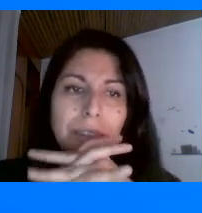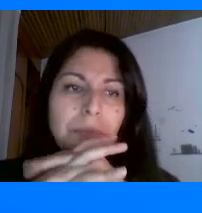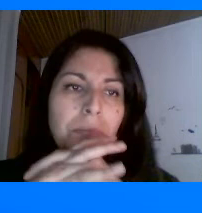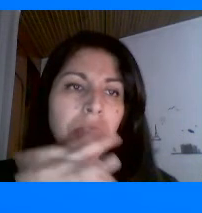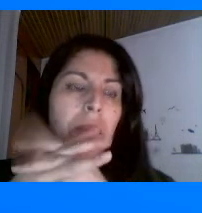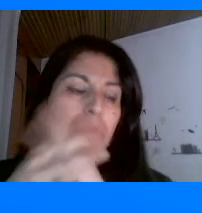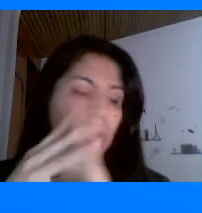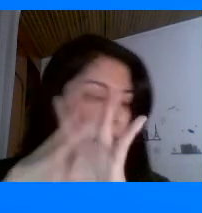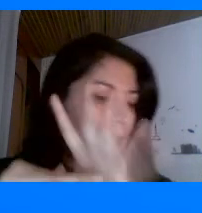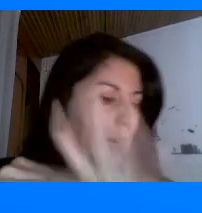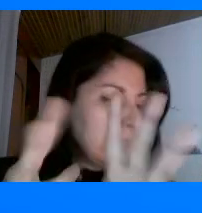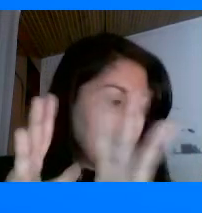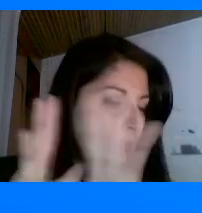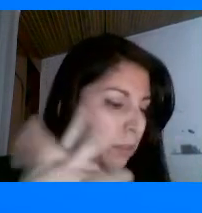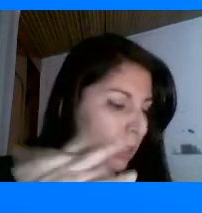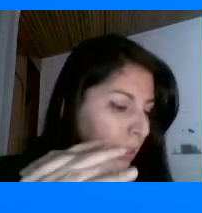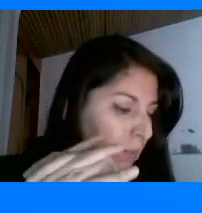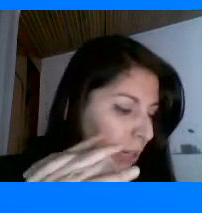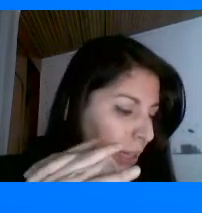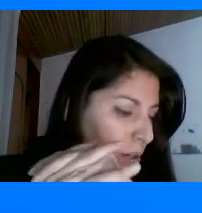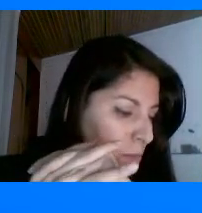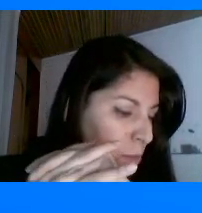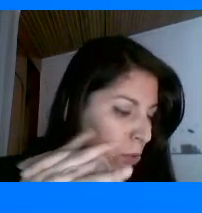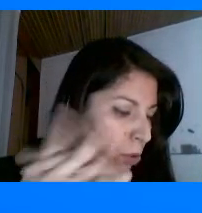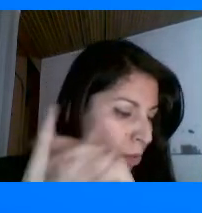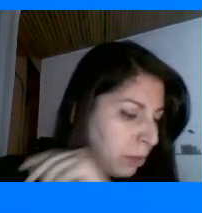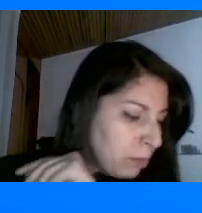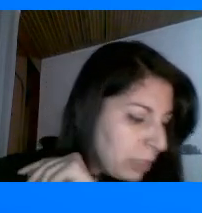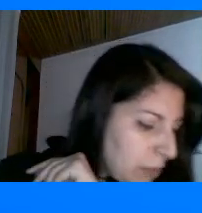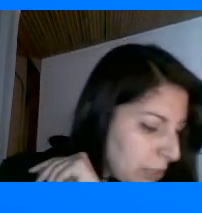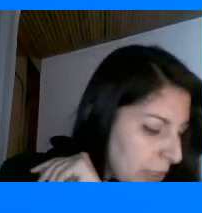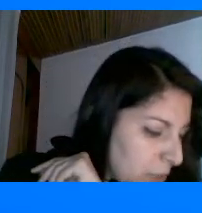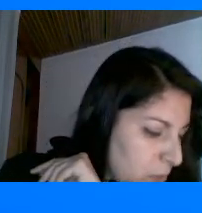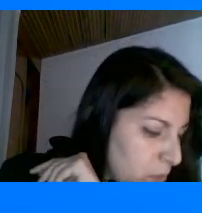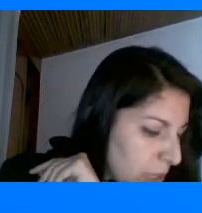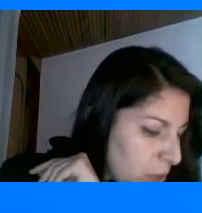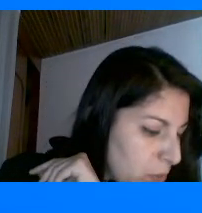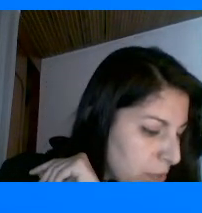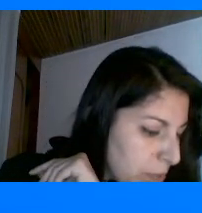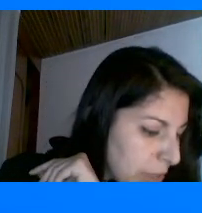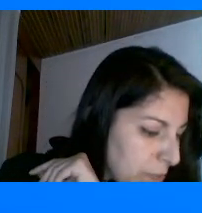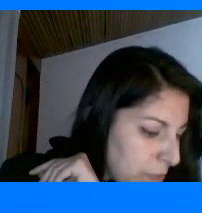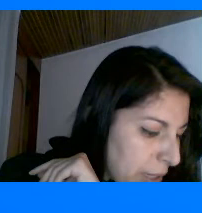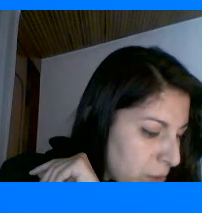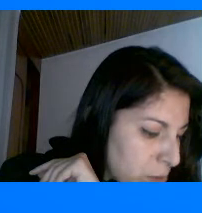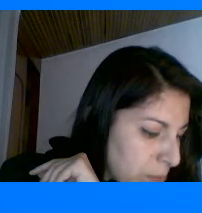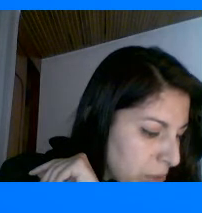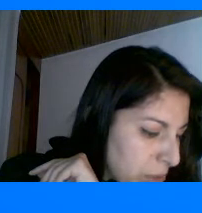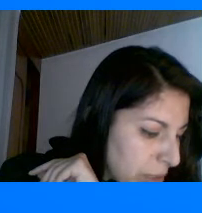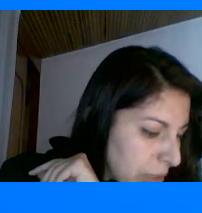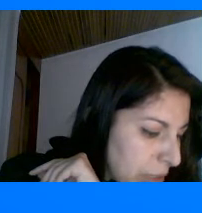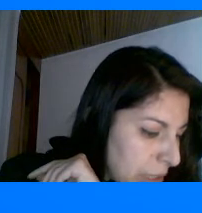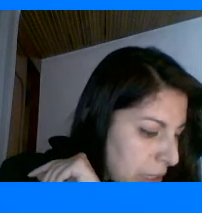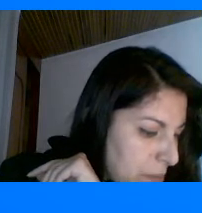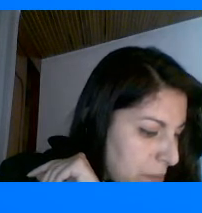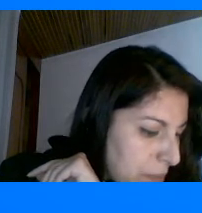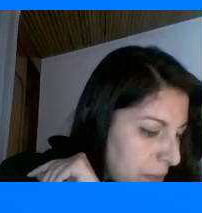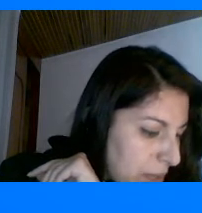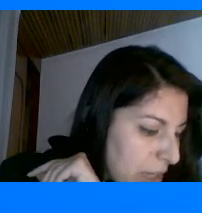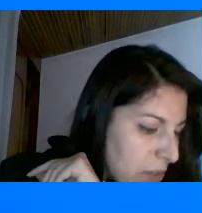¿Listo? Vamos agilizando Porque ya me queda Como poco Pero quiero hacer Un saludo especial Para dos personas